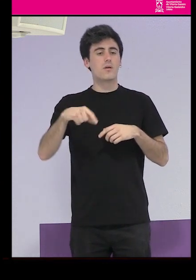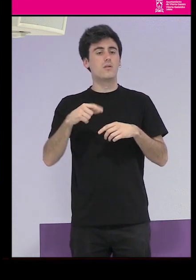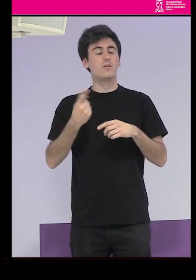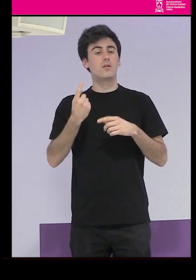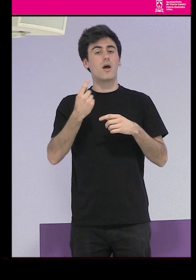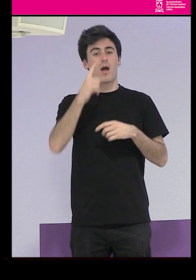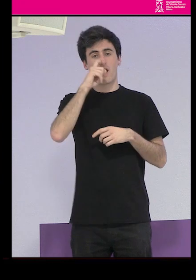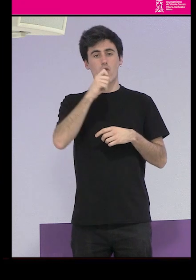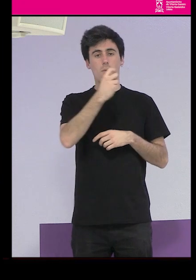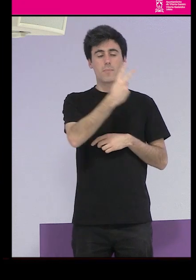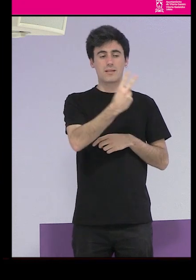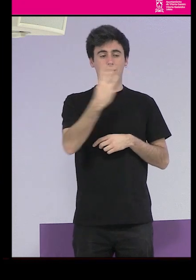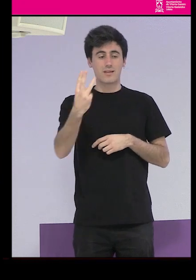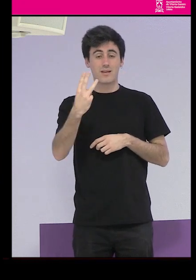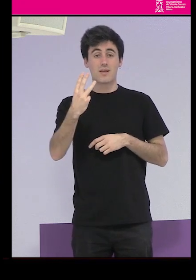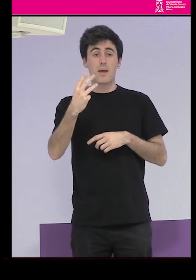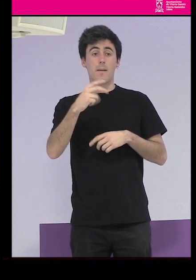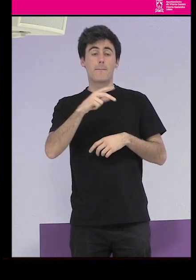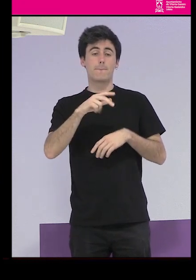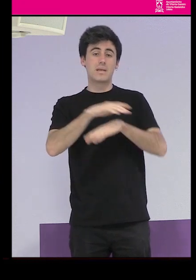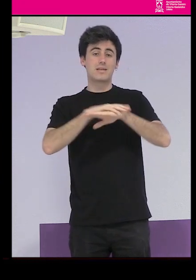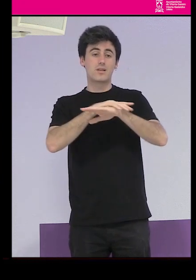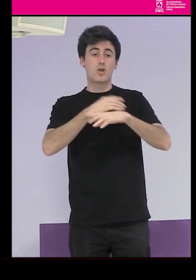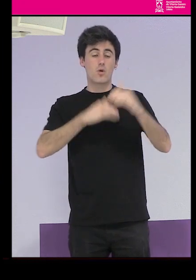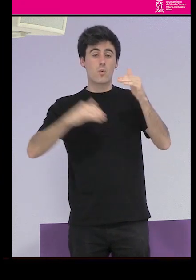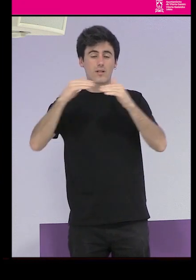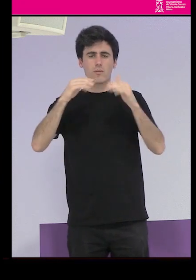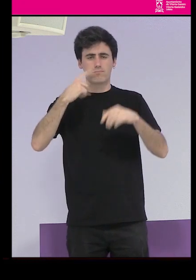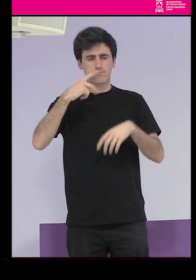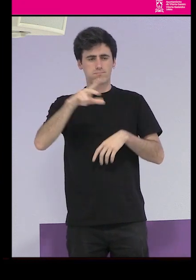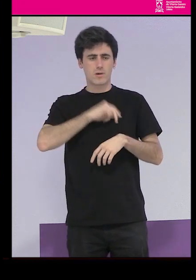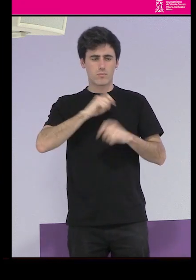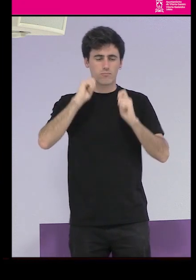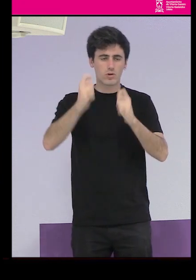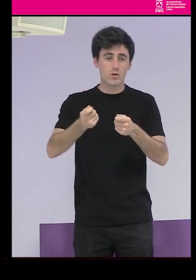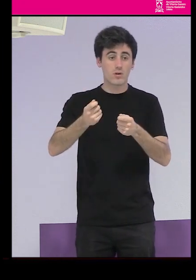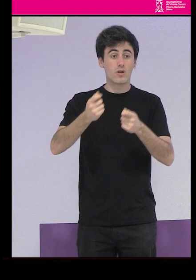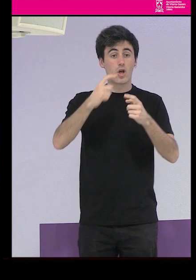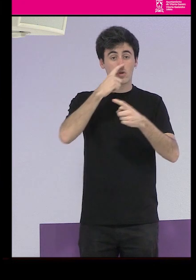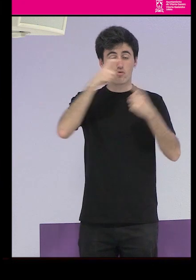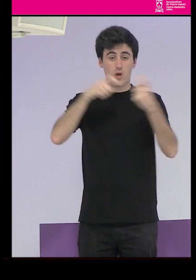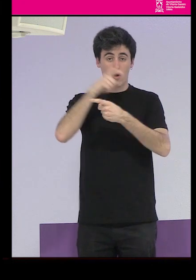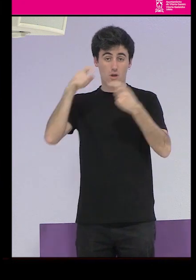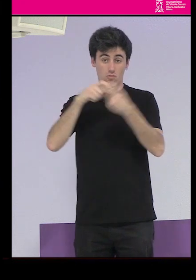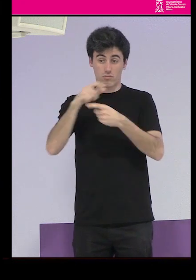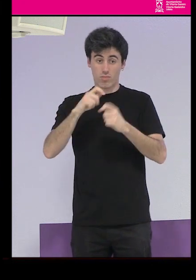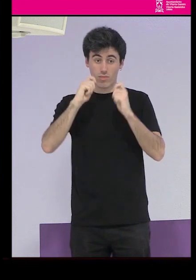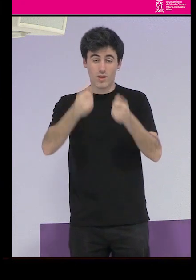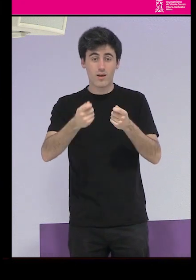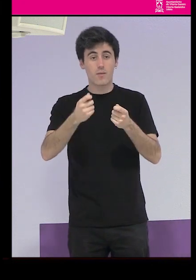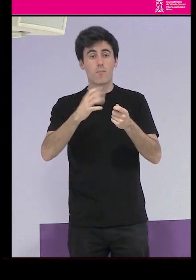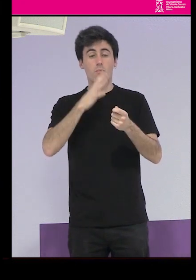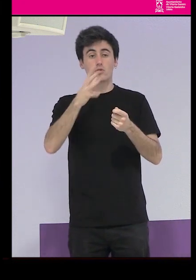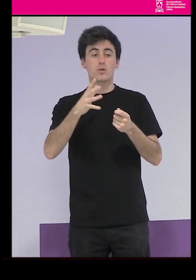fue premiada por el ministerio de igualdad con uno de los reconocimientos que otorga cada año con motivo del día